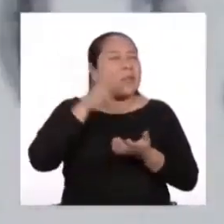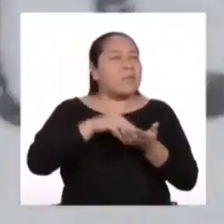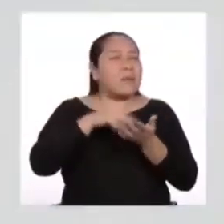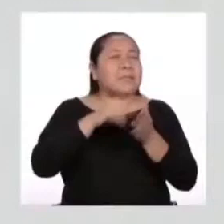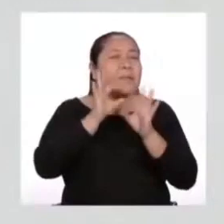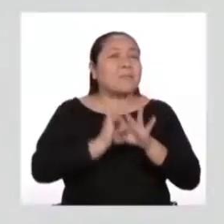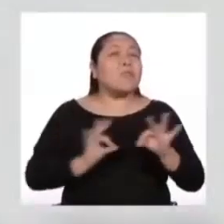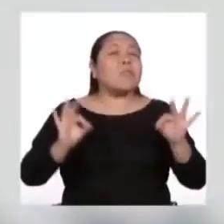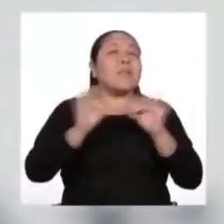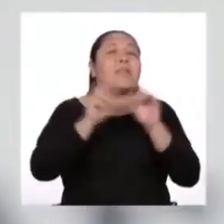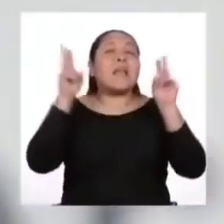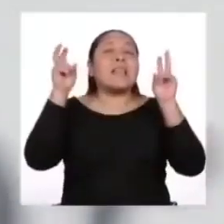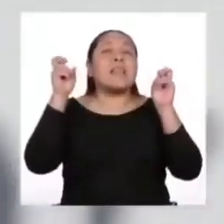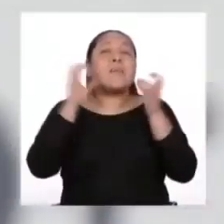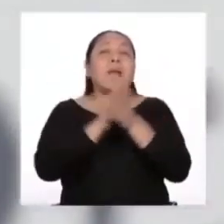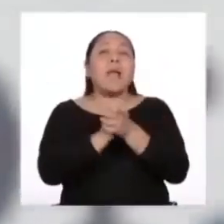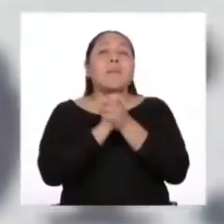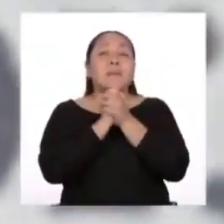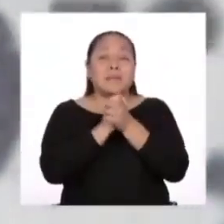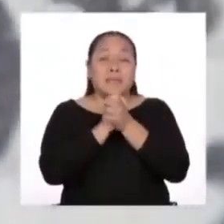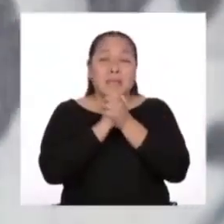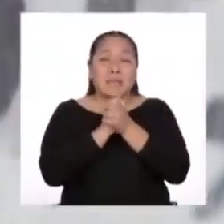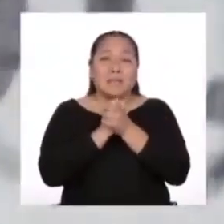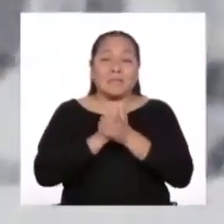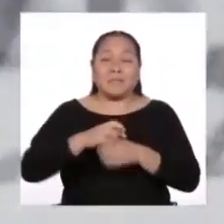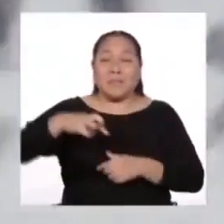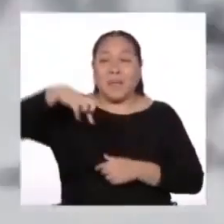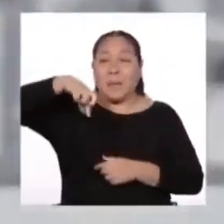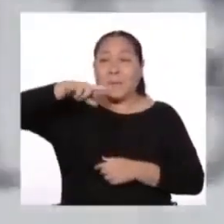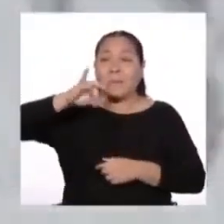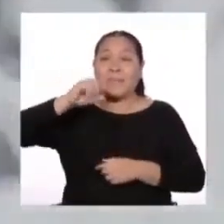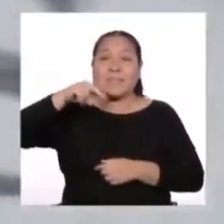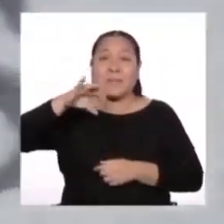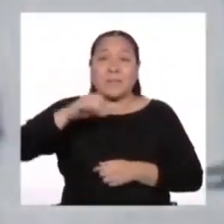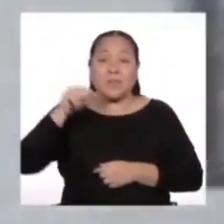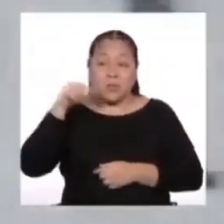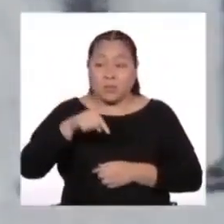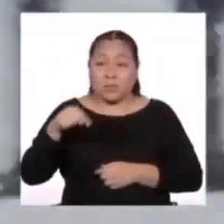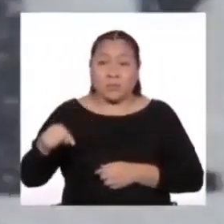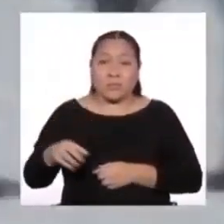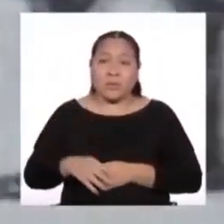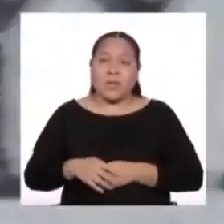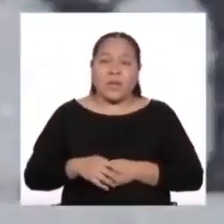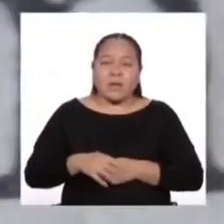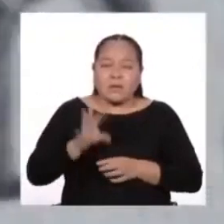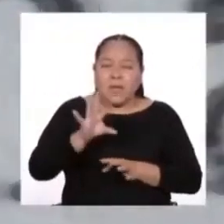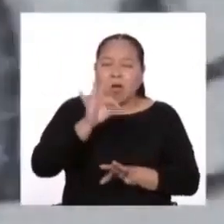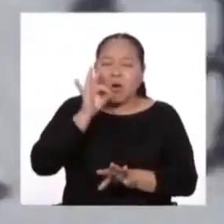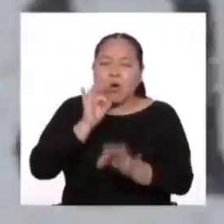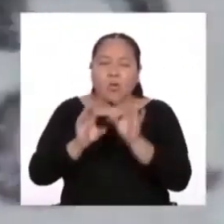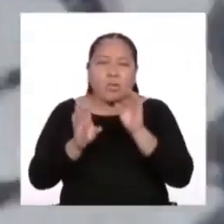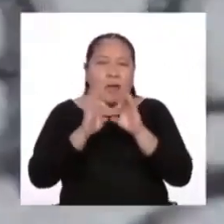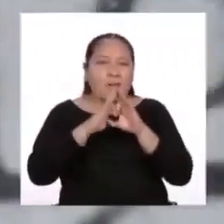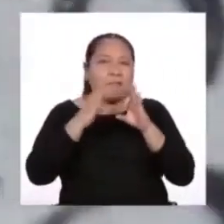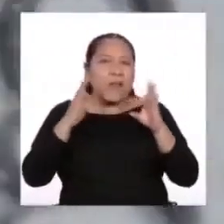el tema de la amistad, por sobre todas las cosas, ¿no? El principito es un descubrir de frases, de códigos que